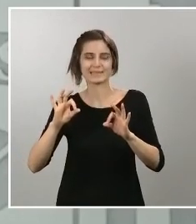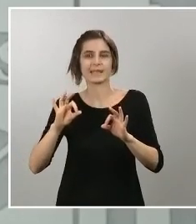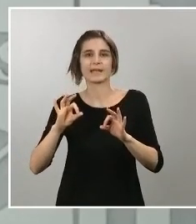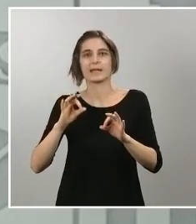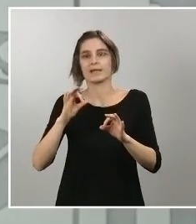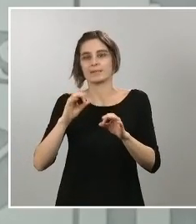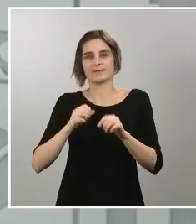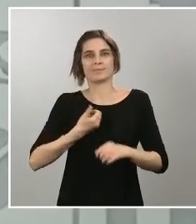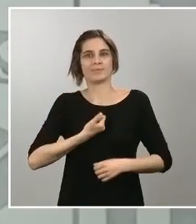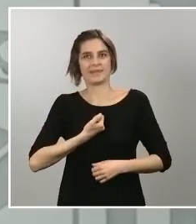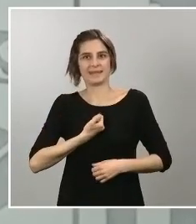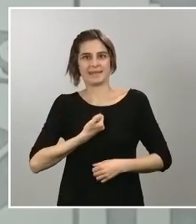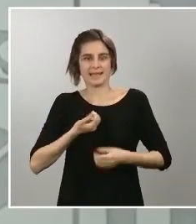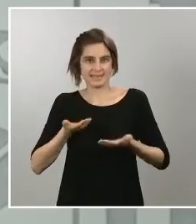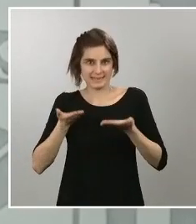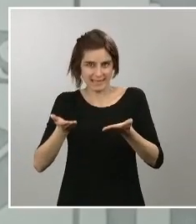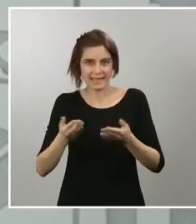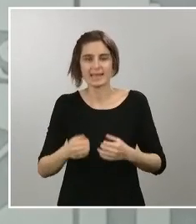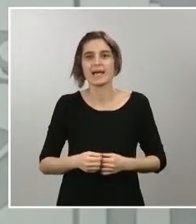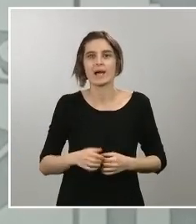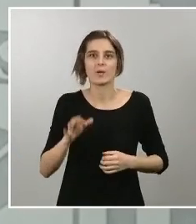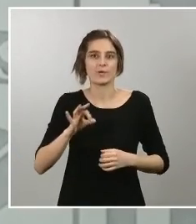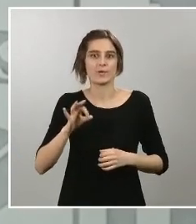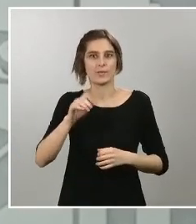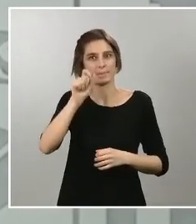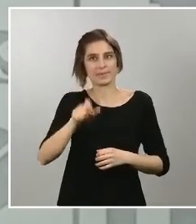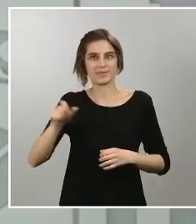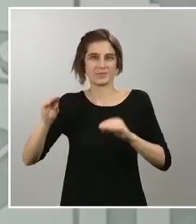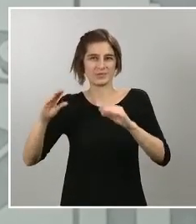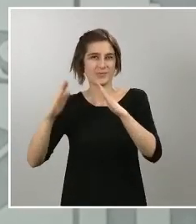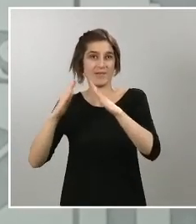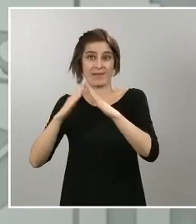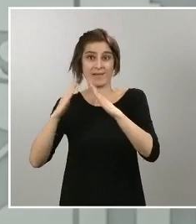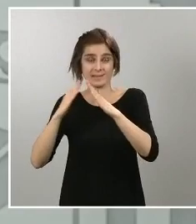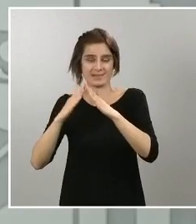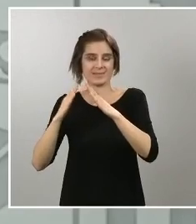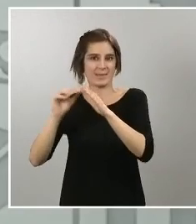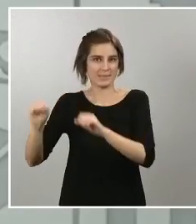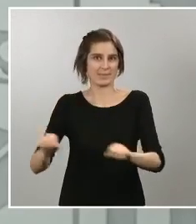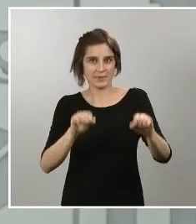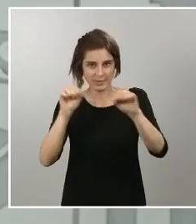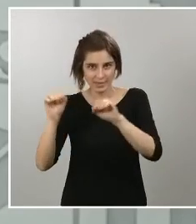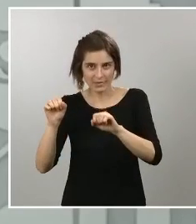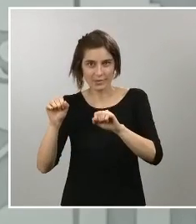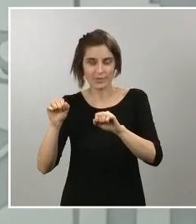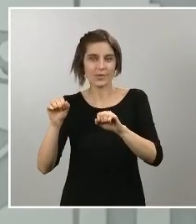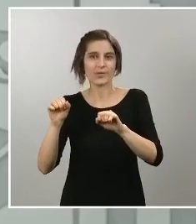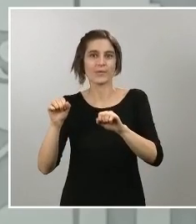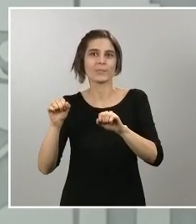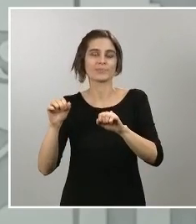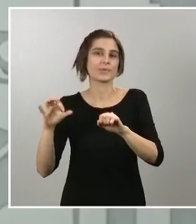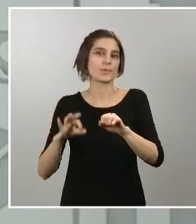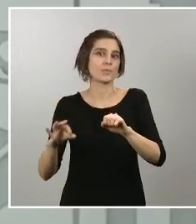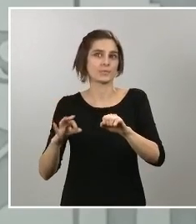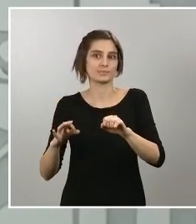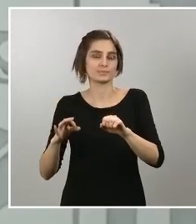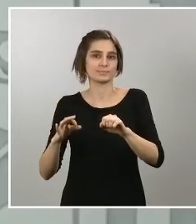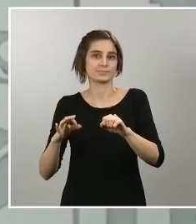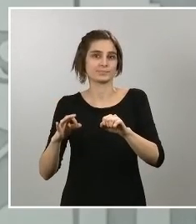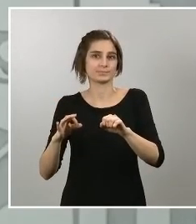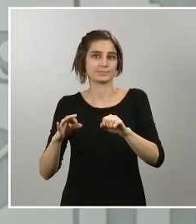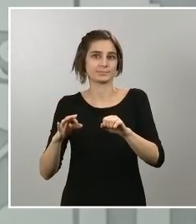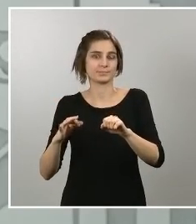protección de las personas a domicilio o de ir también a poder permitir que se abonen